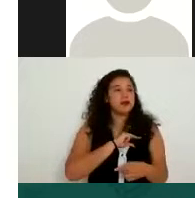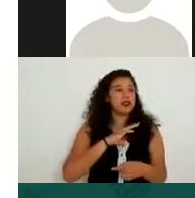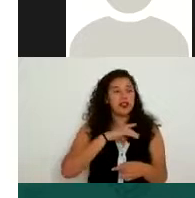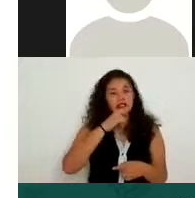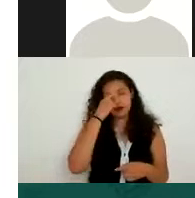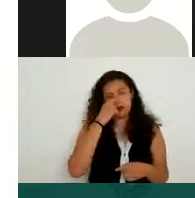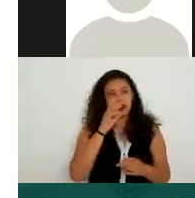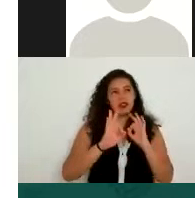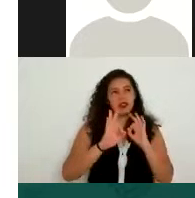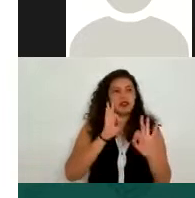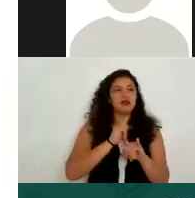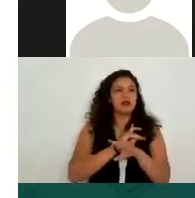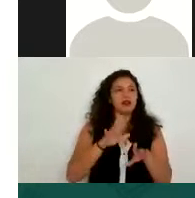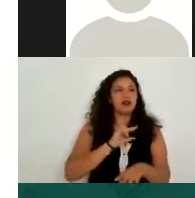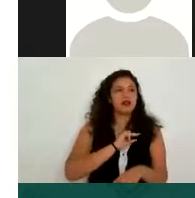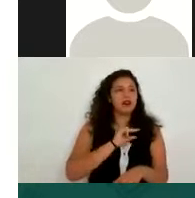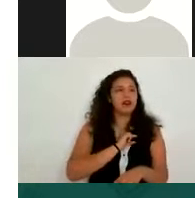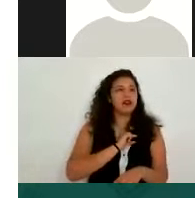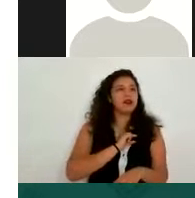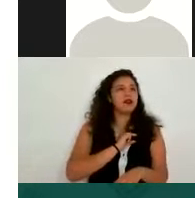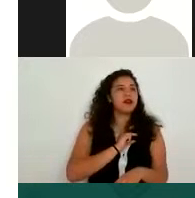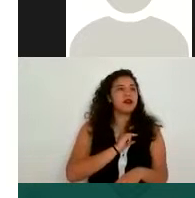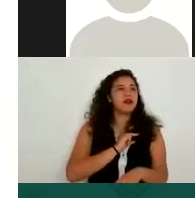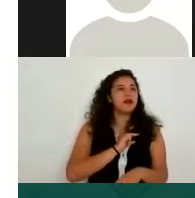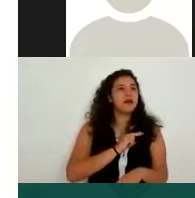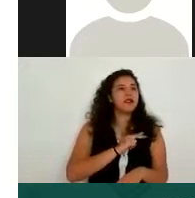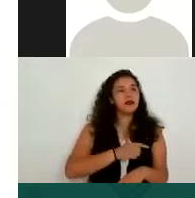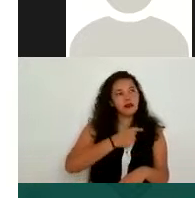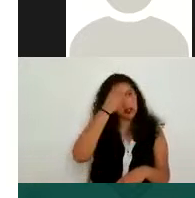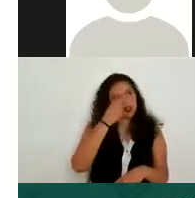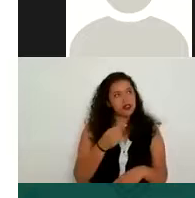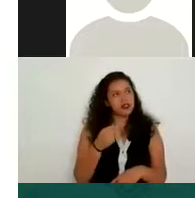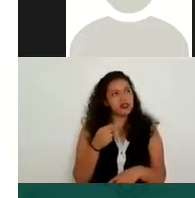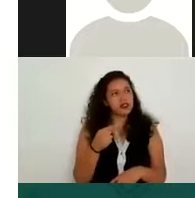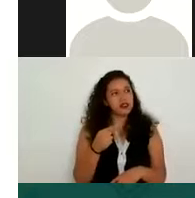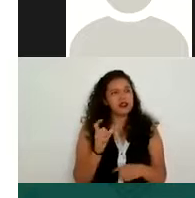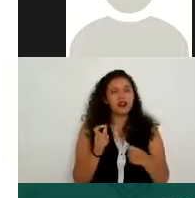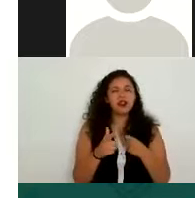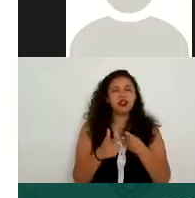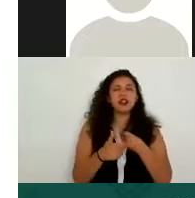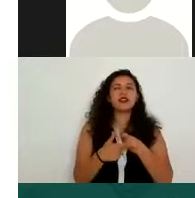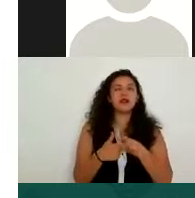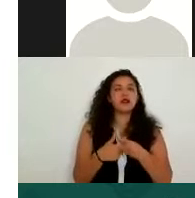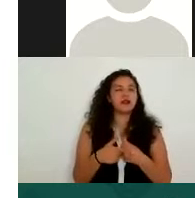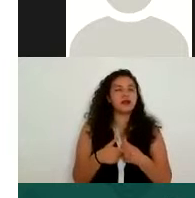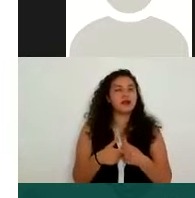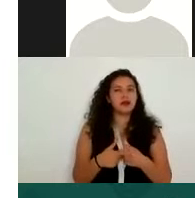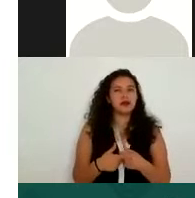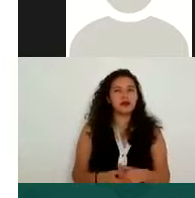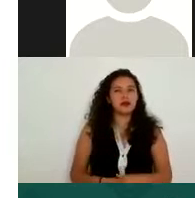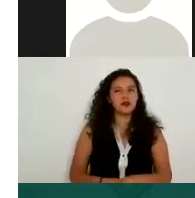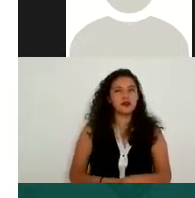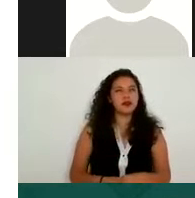personales. Esto es personas físicas o morales de carácter privado. Sonas quienes les regulan